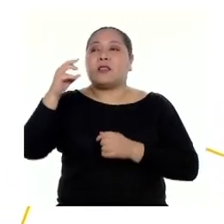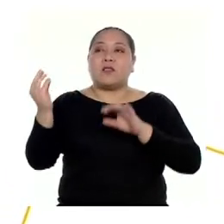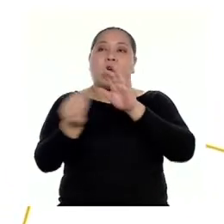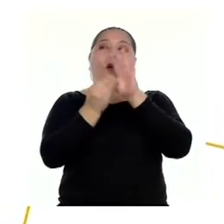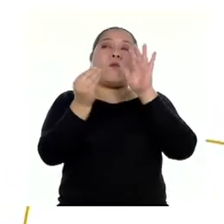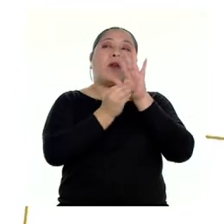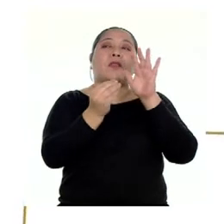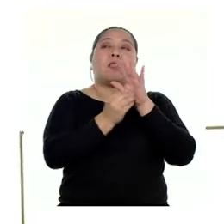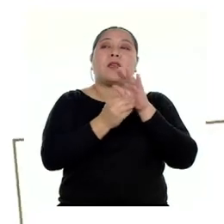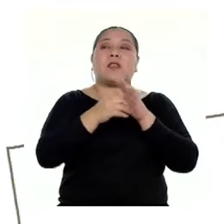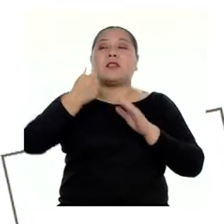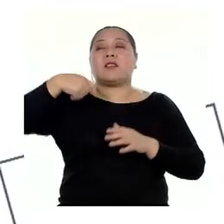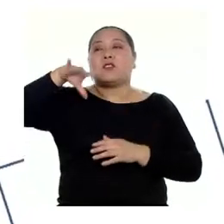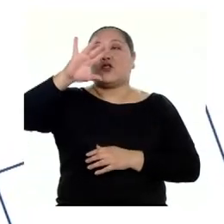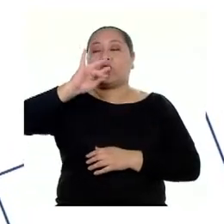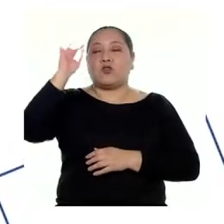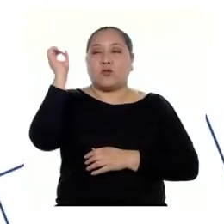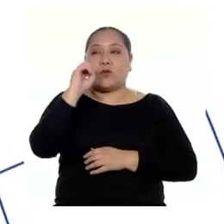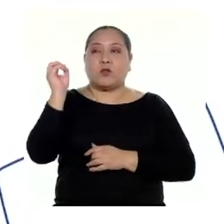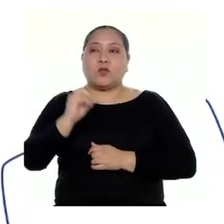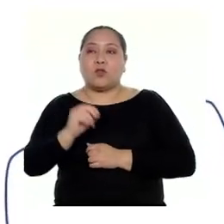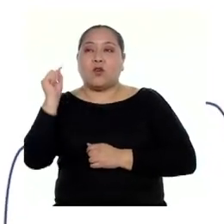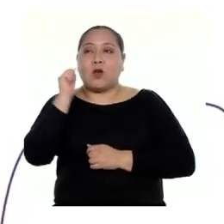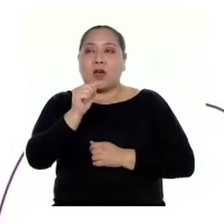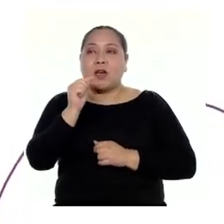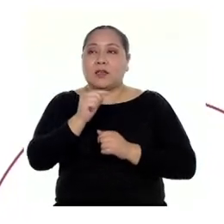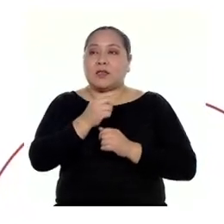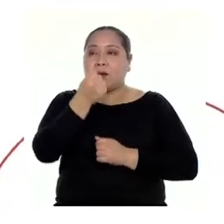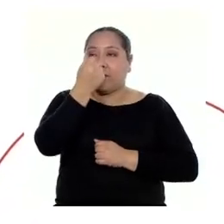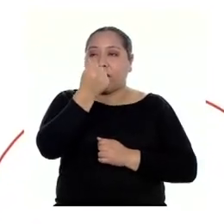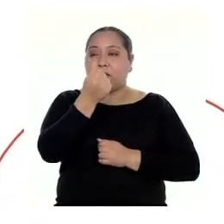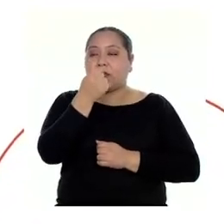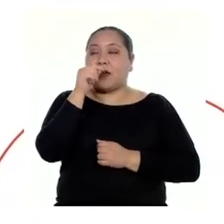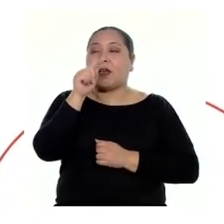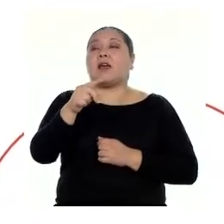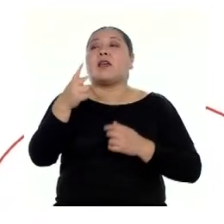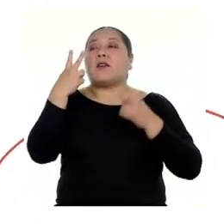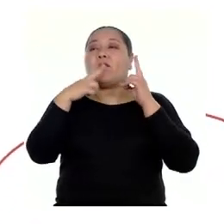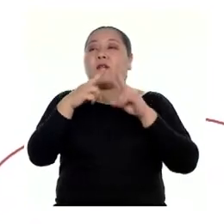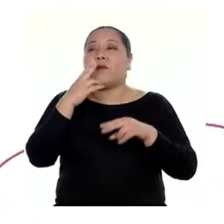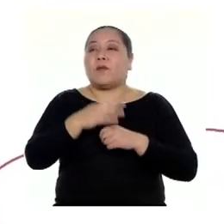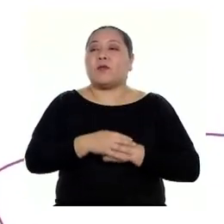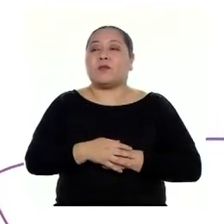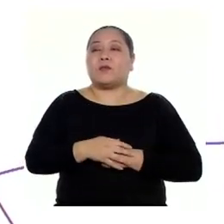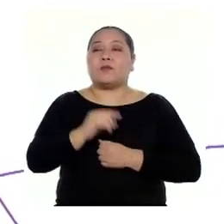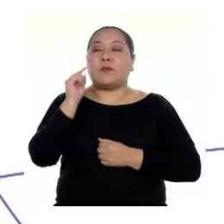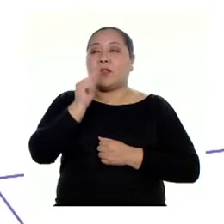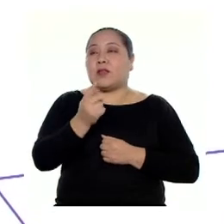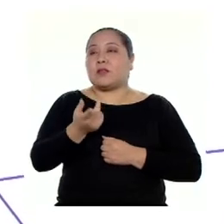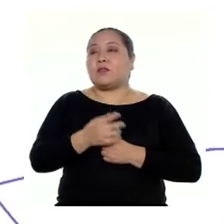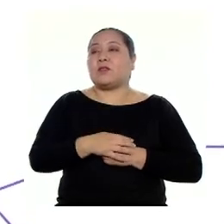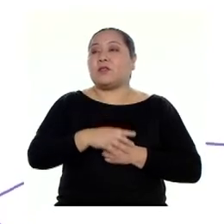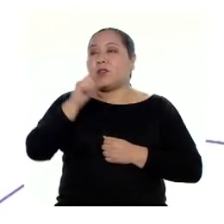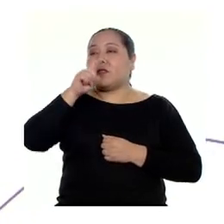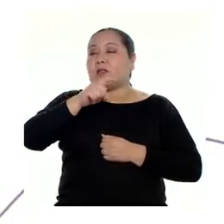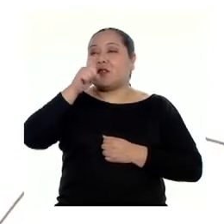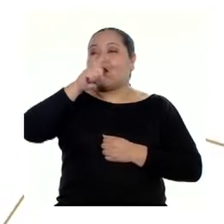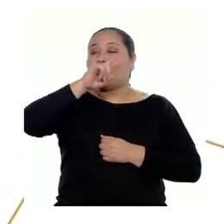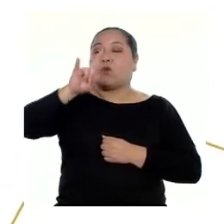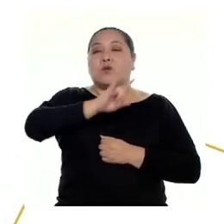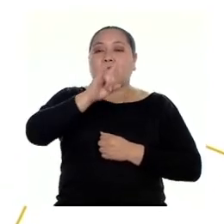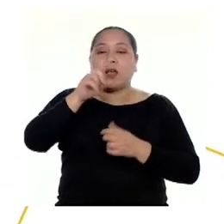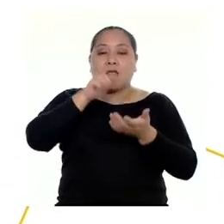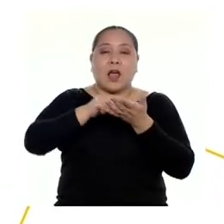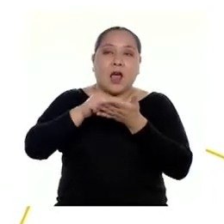agregarle un 18% al precio que estamos viendo como inicial. Para esto, podemos usar la